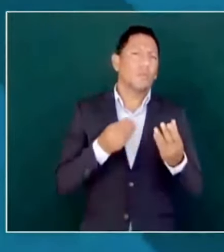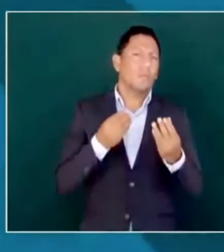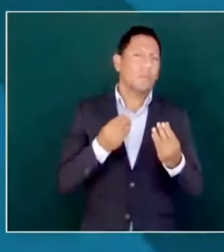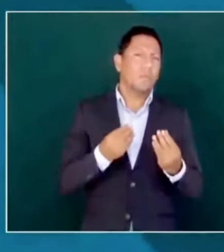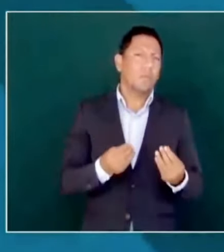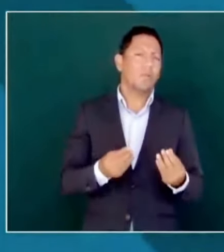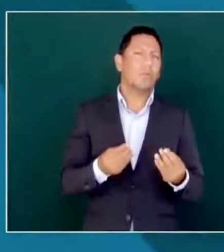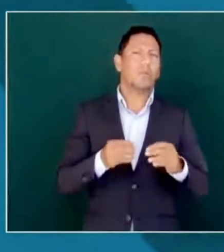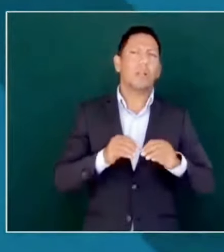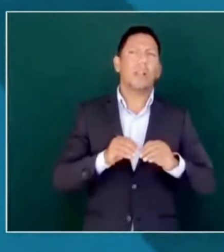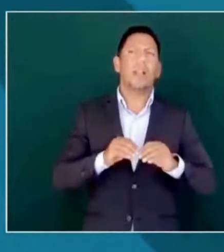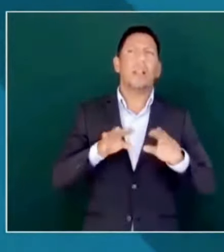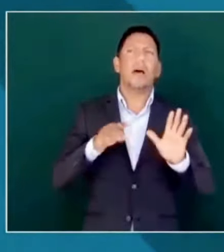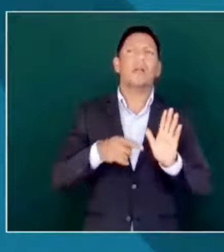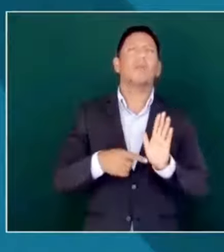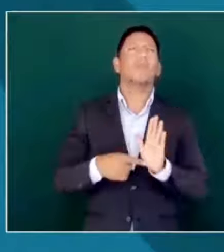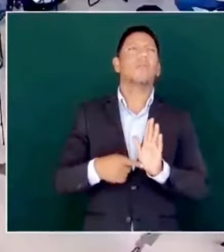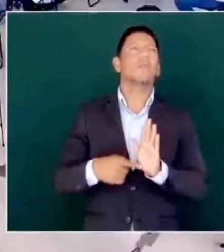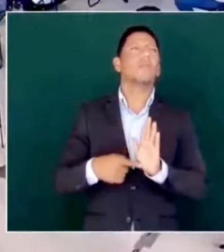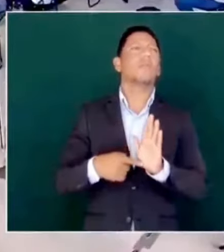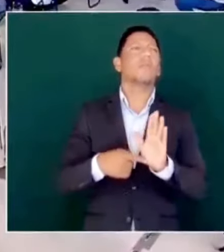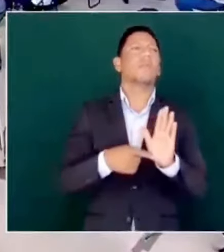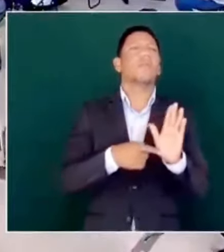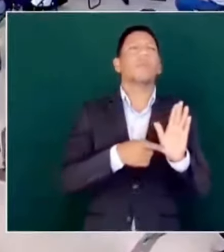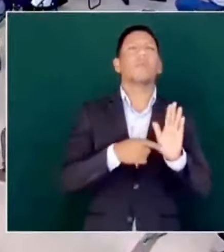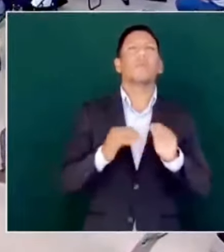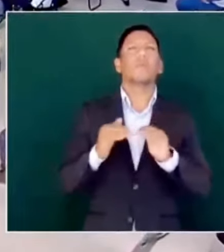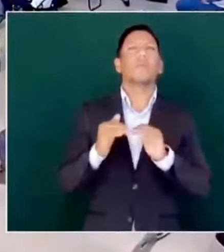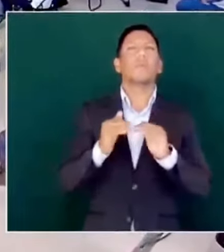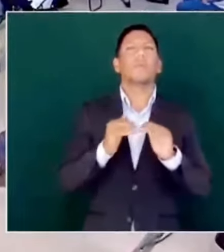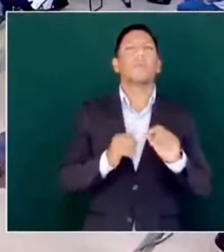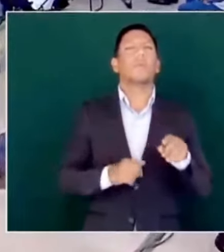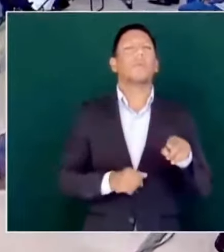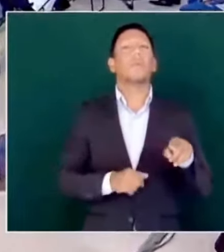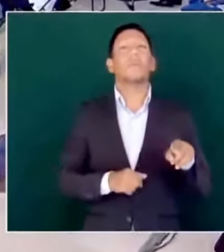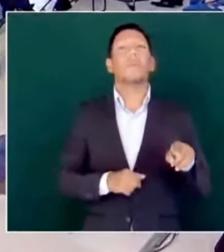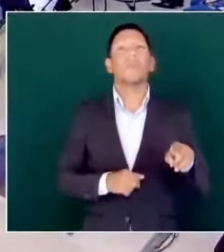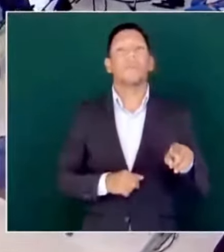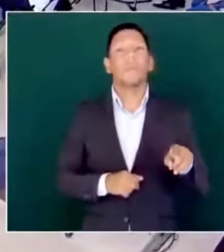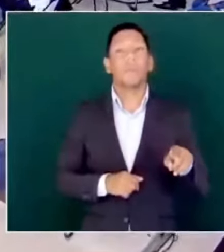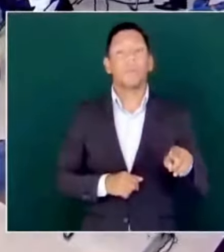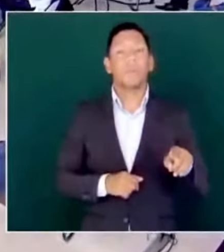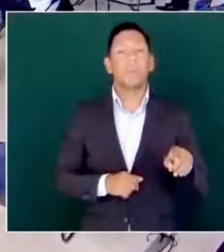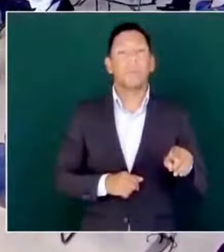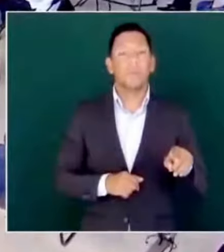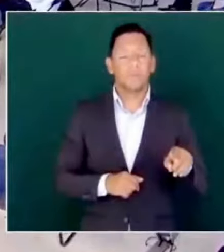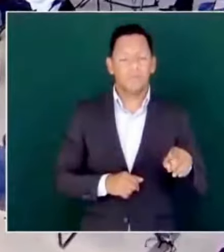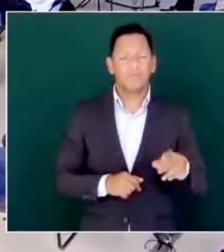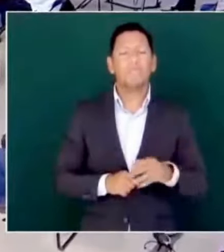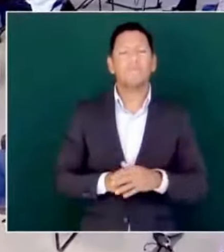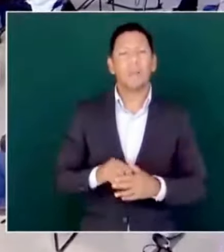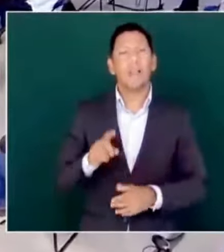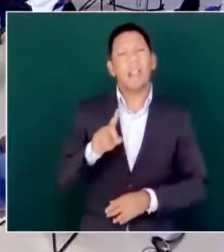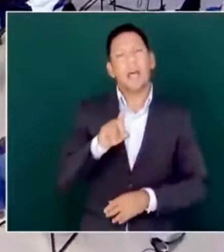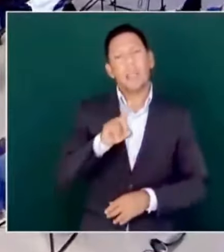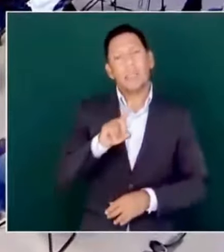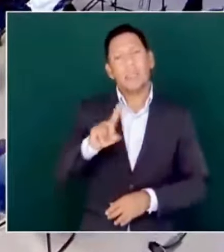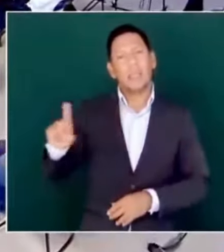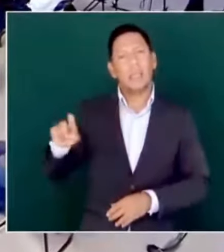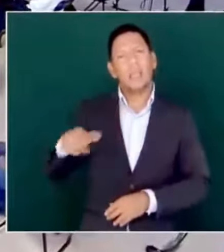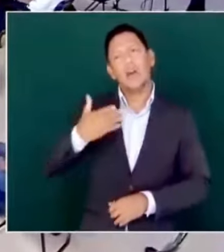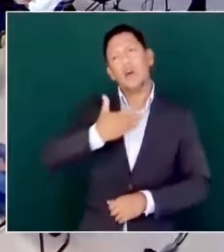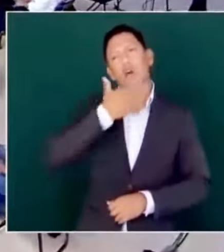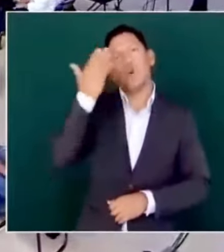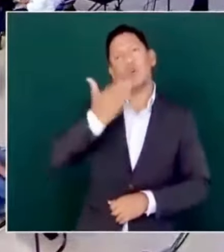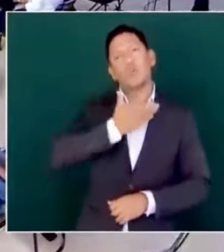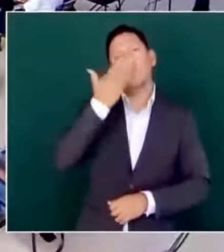de que la derecha la tiene como doctrina la